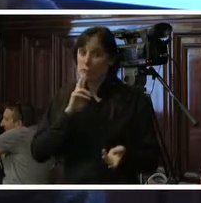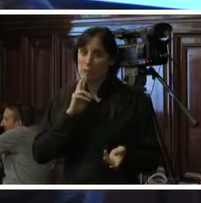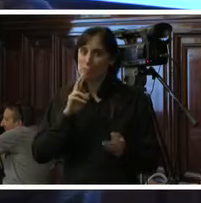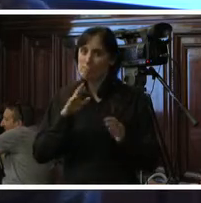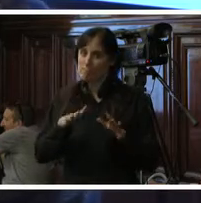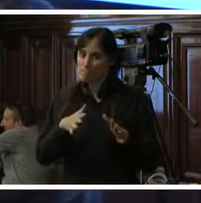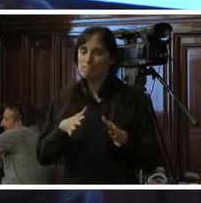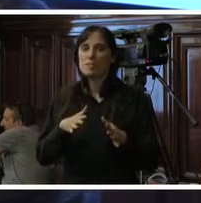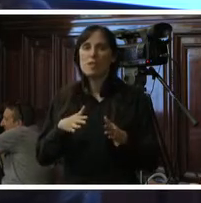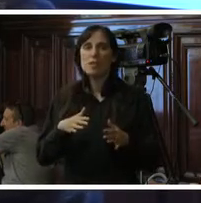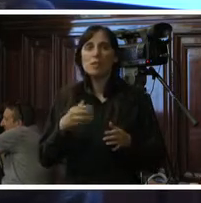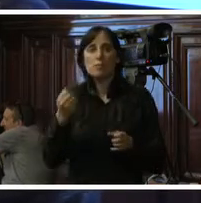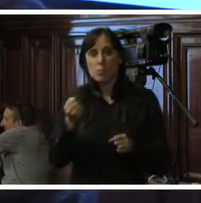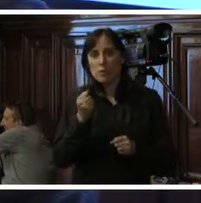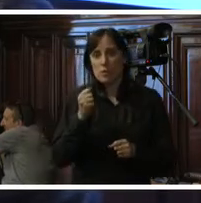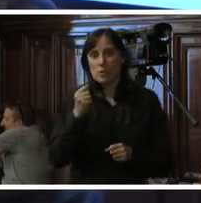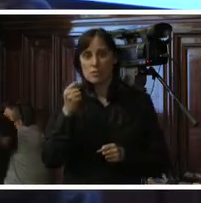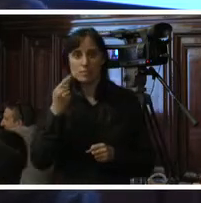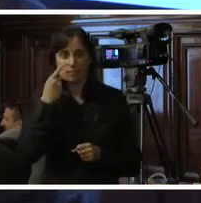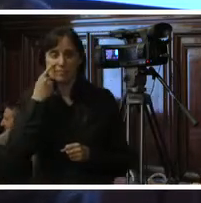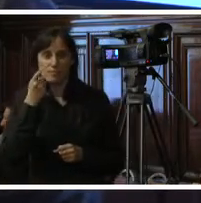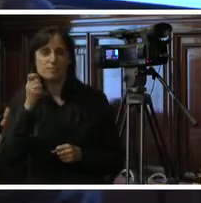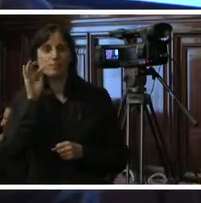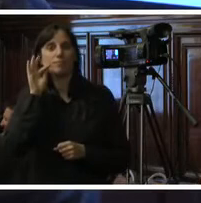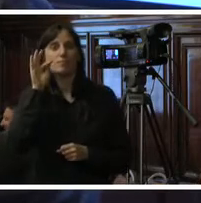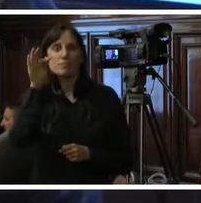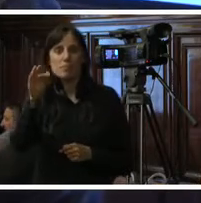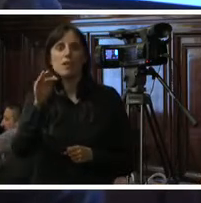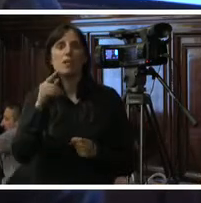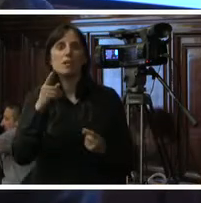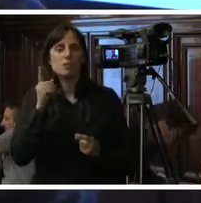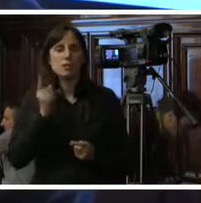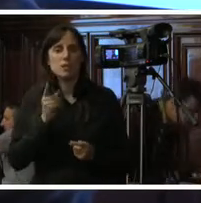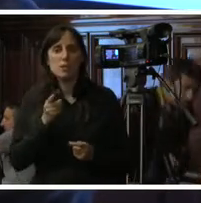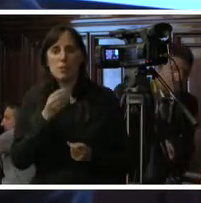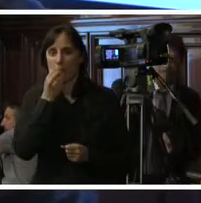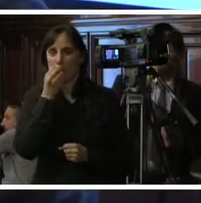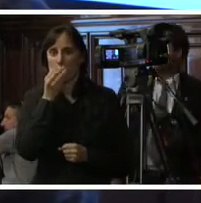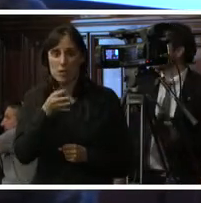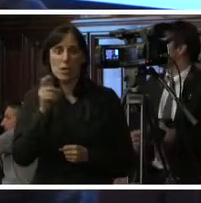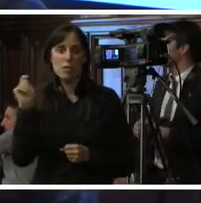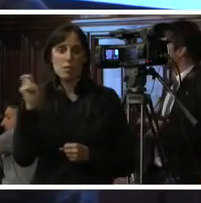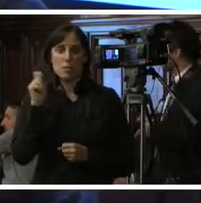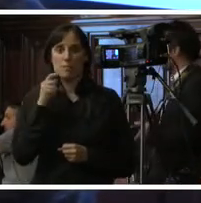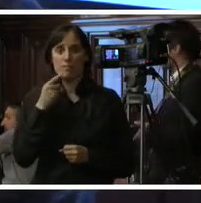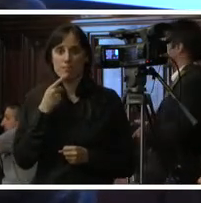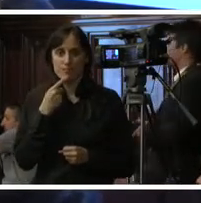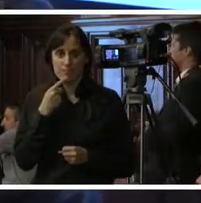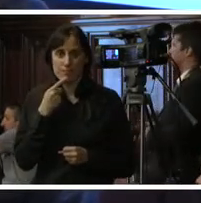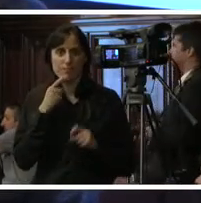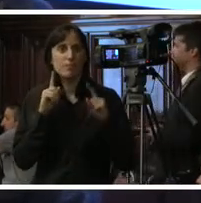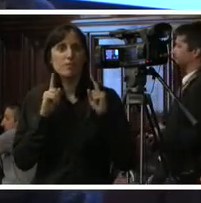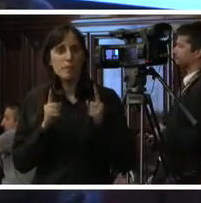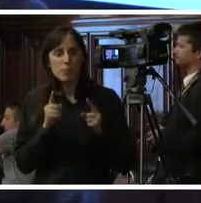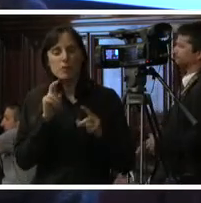sí nos pone por delante la necesidad de mejorar esas políticas públicas y desde la comisión en lo posible